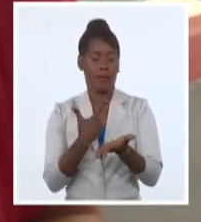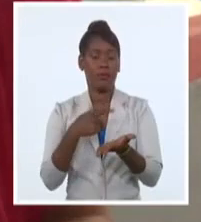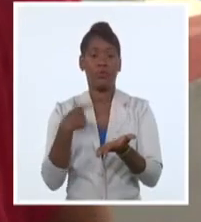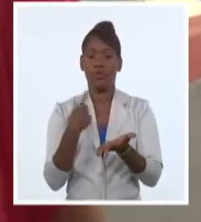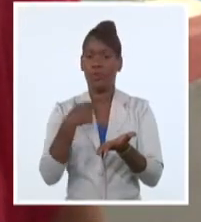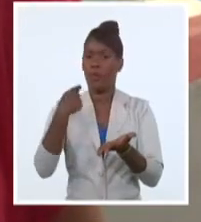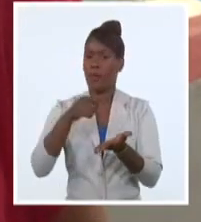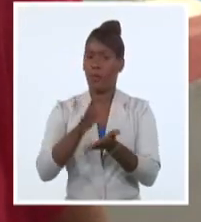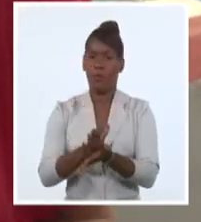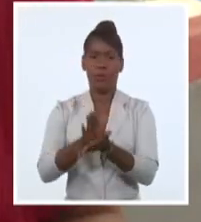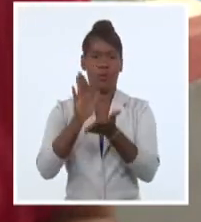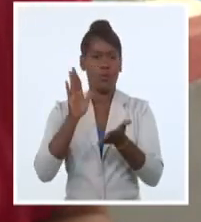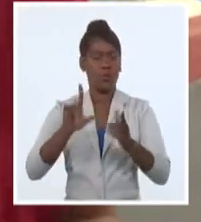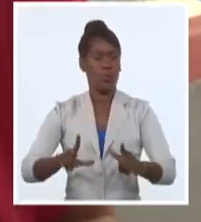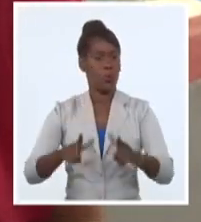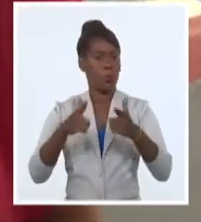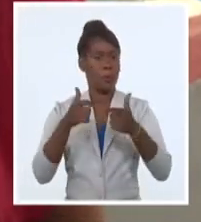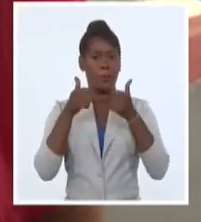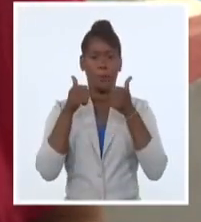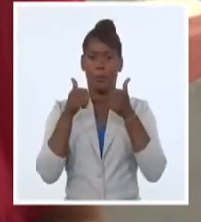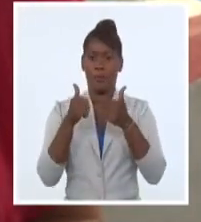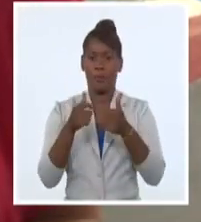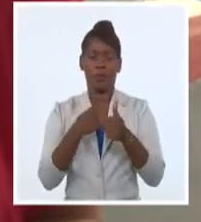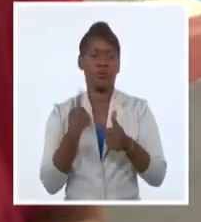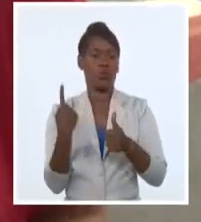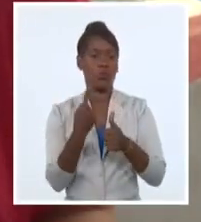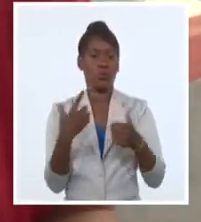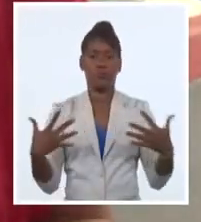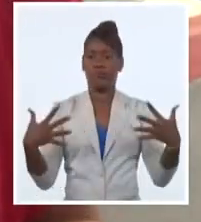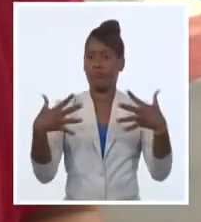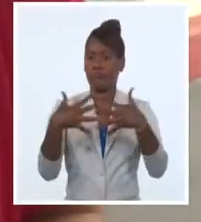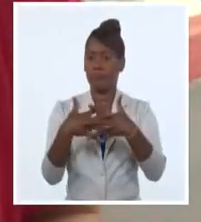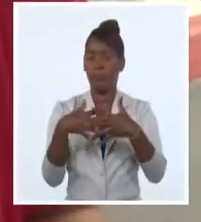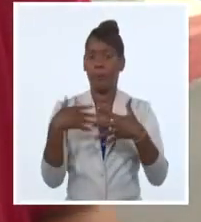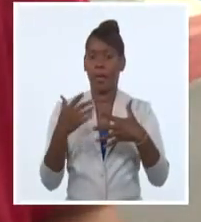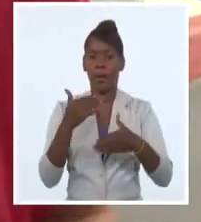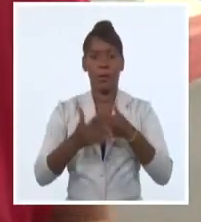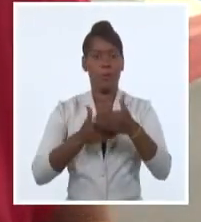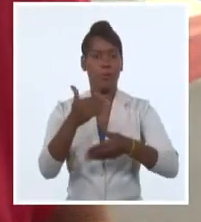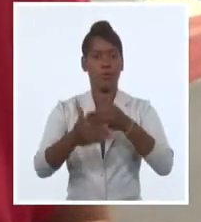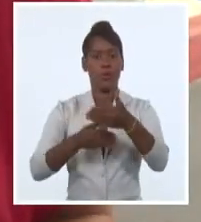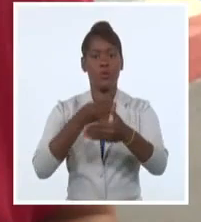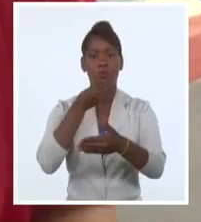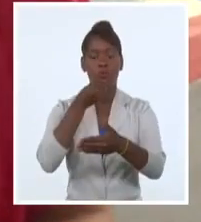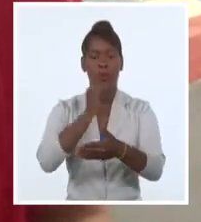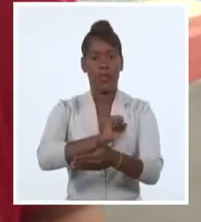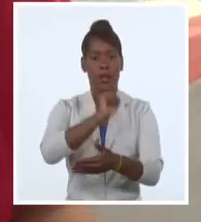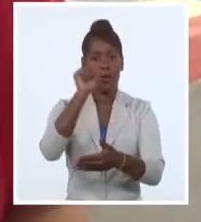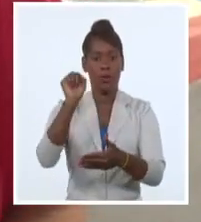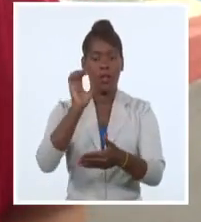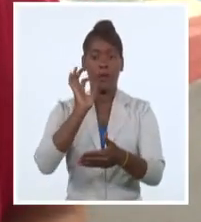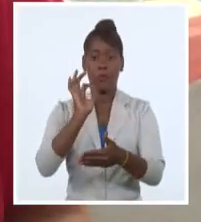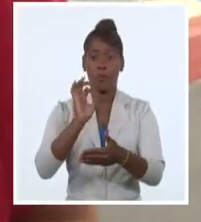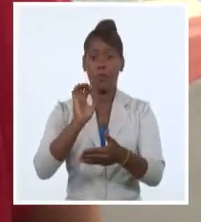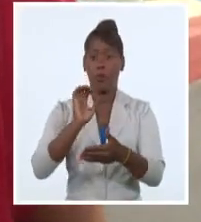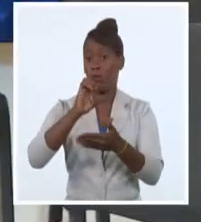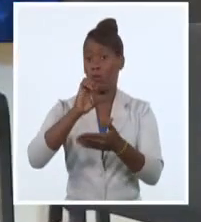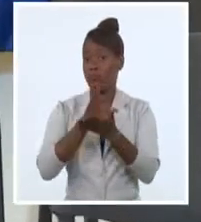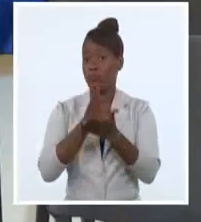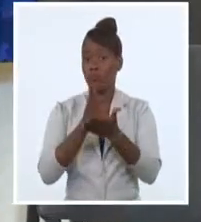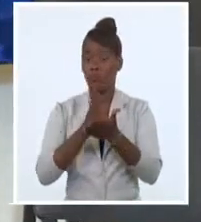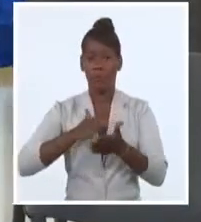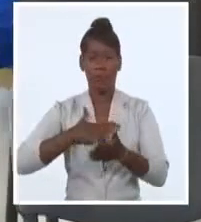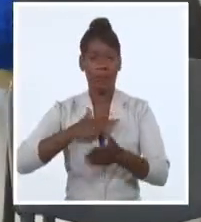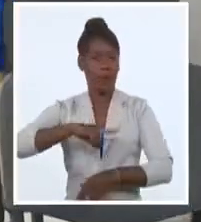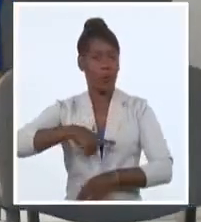compromiso, desde la sensibilidad con las otras personas que son parte de ese proceso es esencial para la educación popular y para lo que necesita Cuba hoy también.